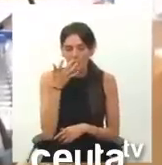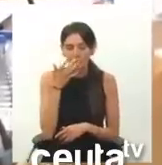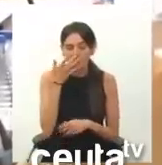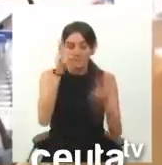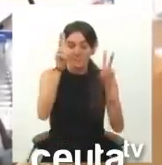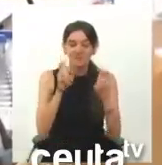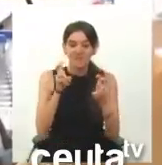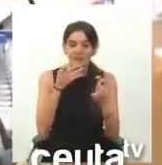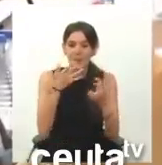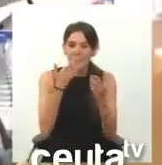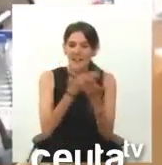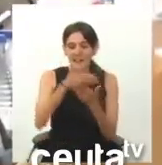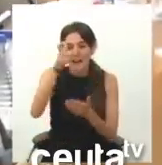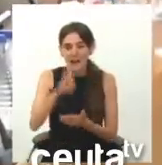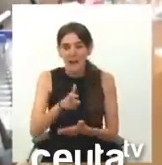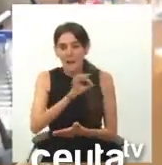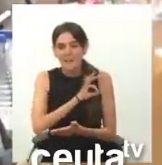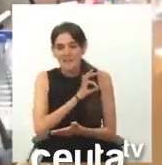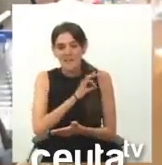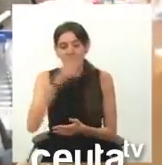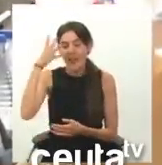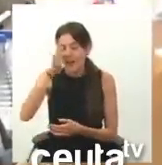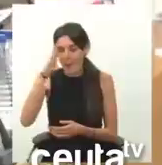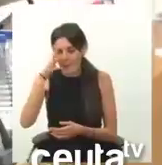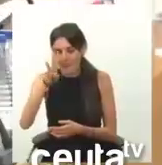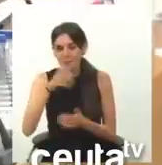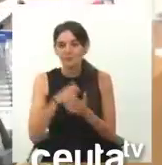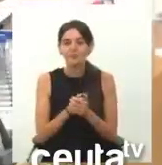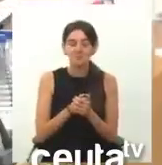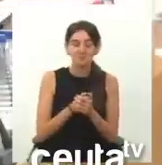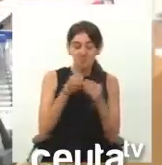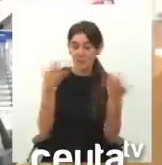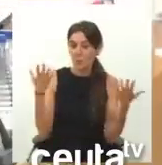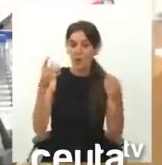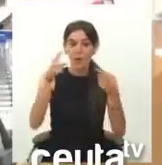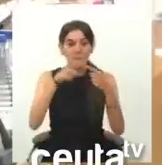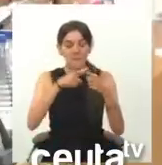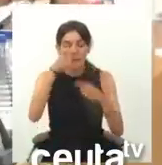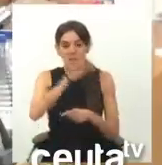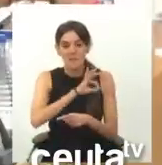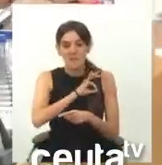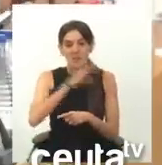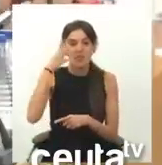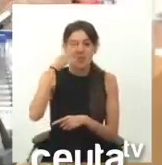Respecto a la señora Amed, bueno, en primer lugar, señora Amed,